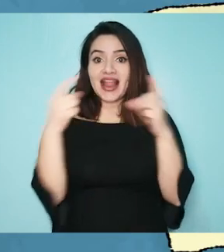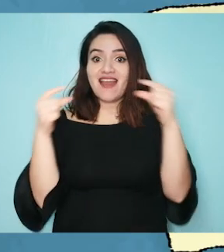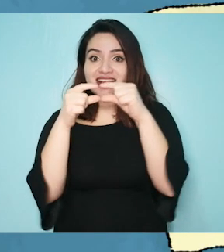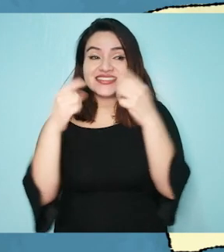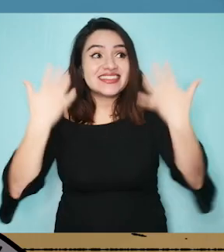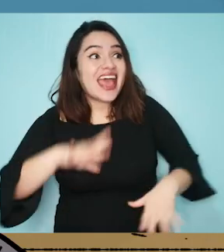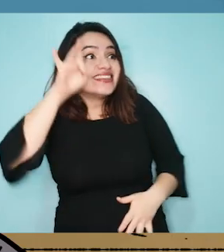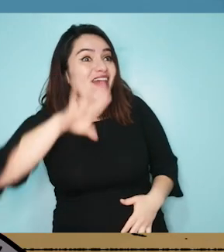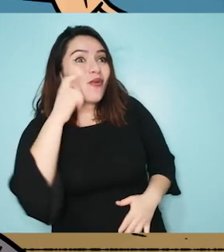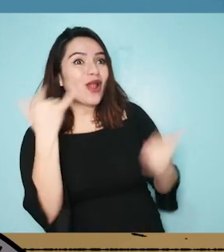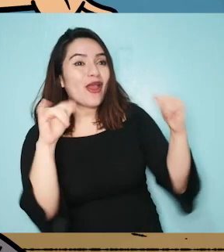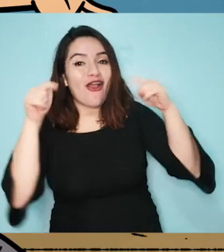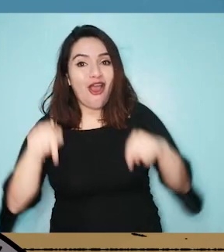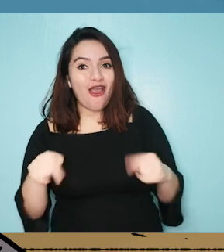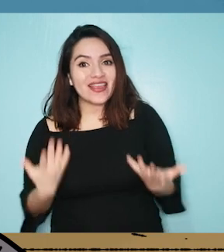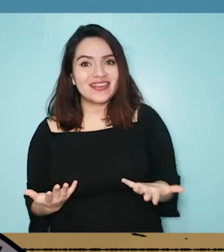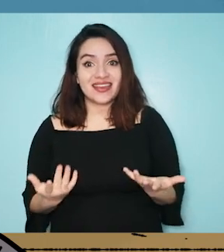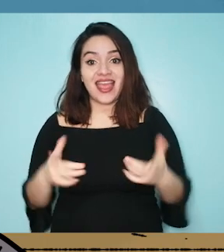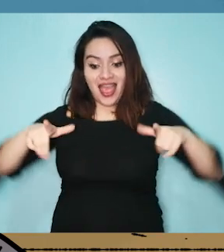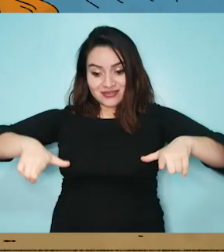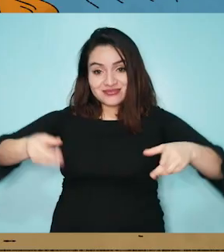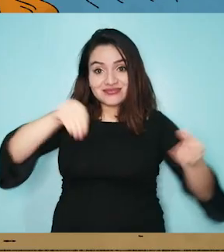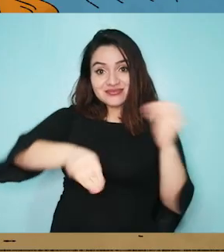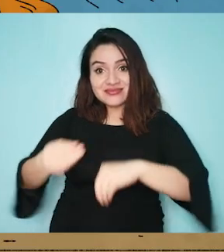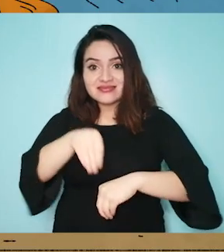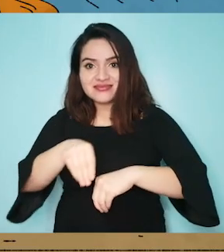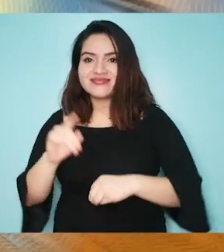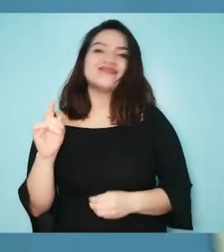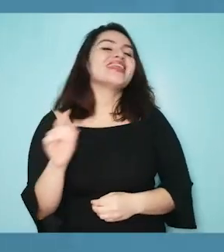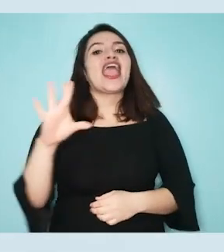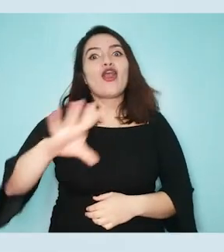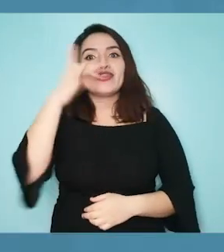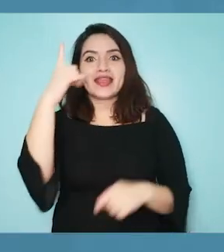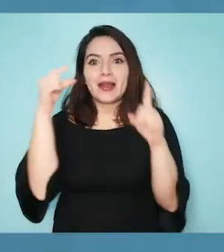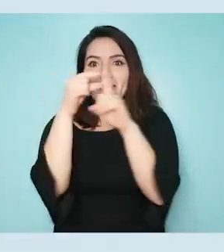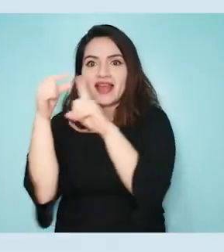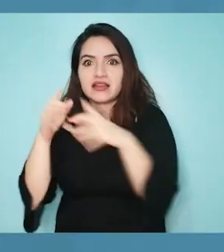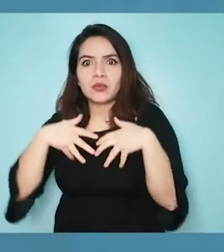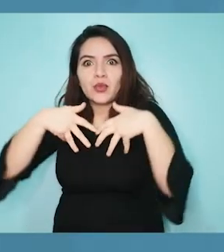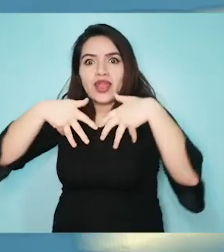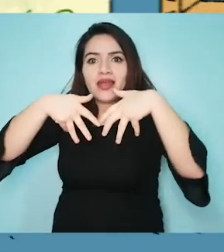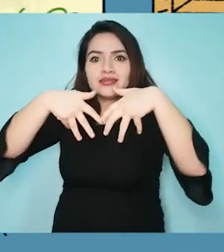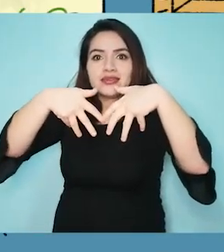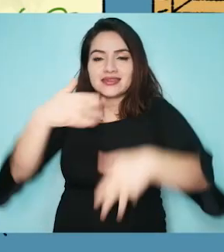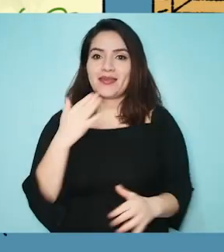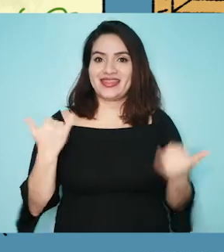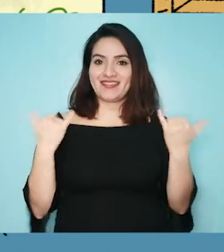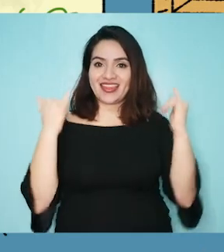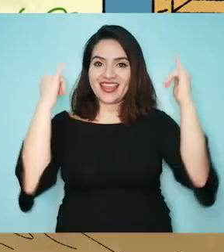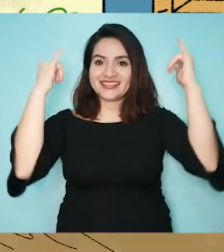jugar hoy! ¿A armar mi Rompecabezas? ¡A encontrar palabras mutantes y